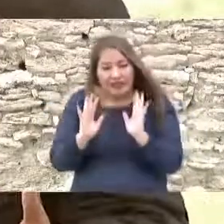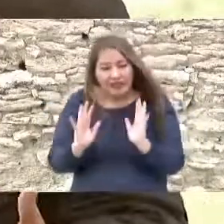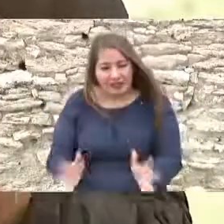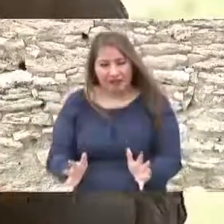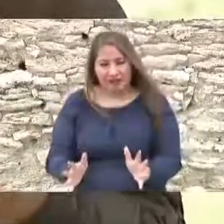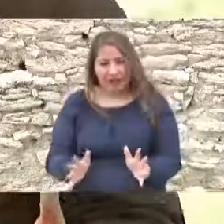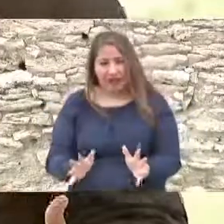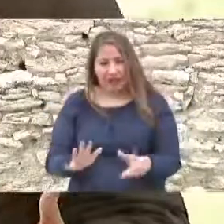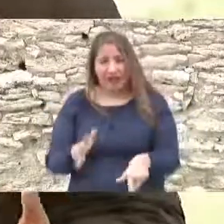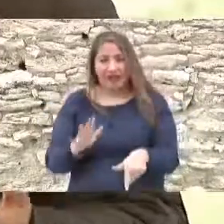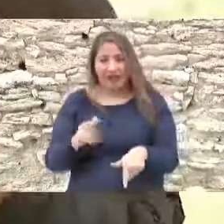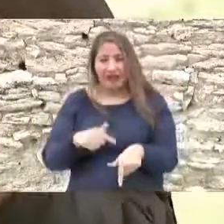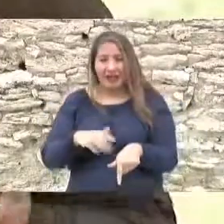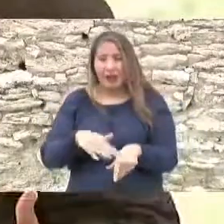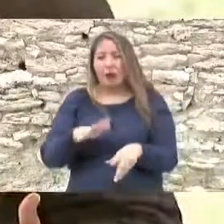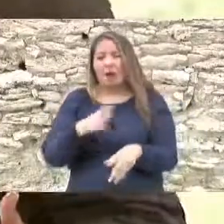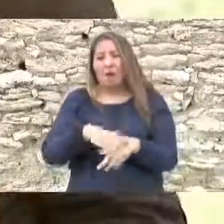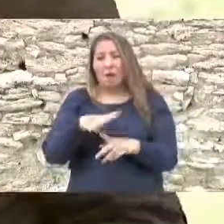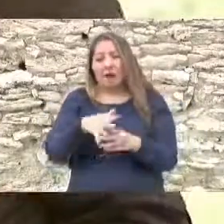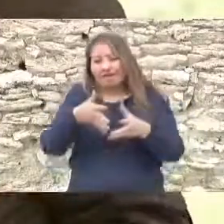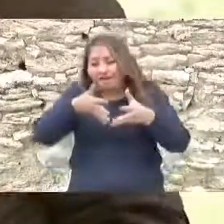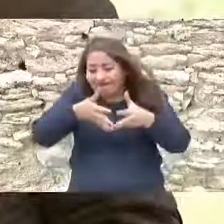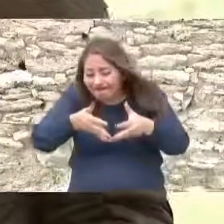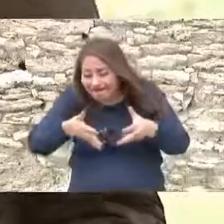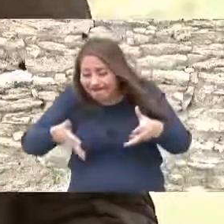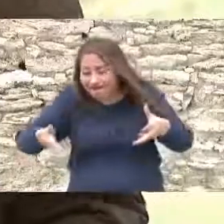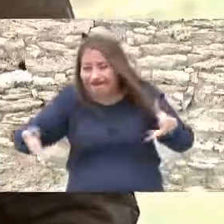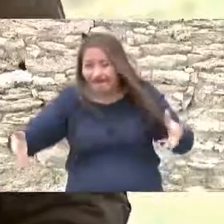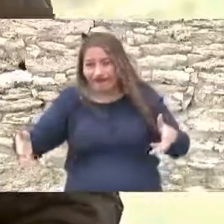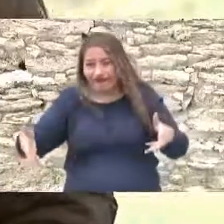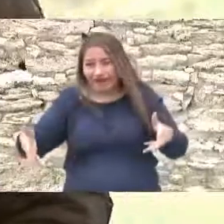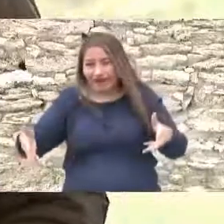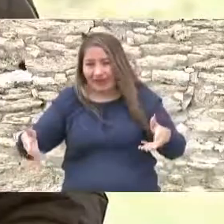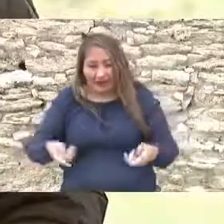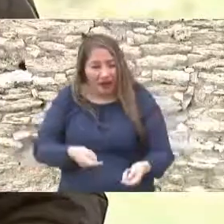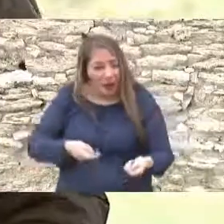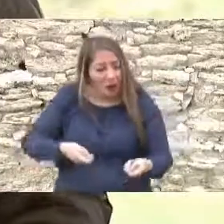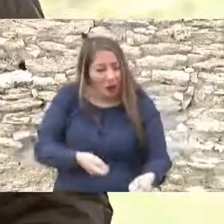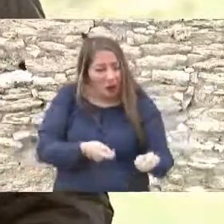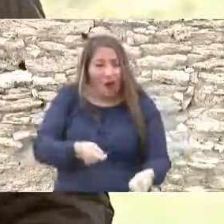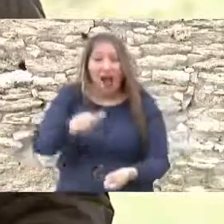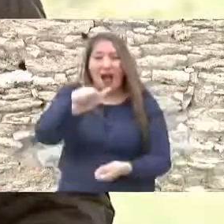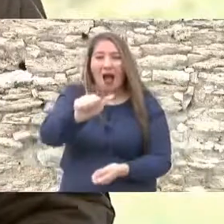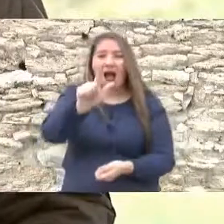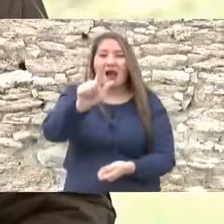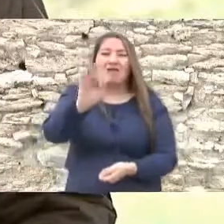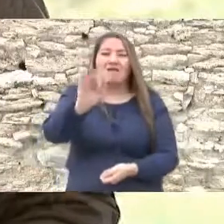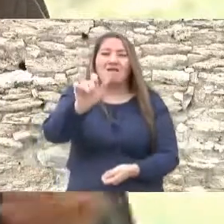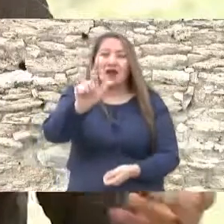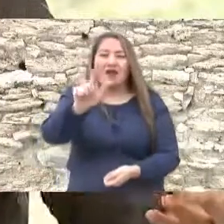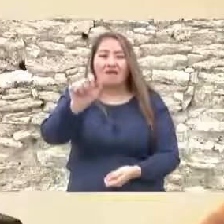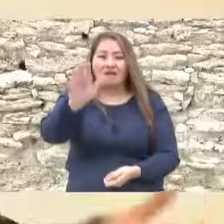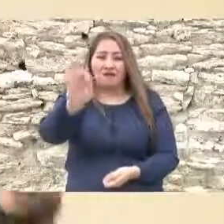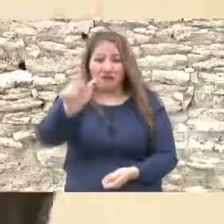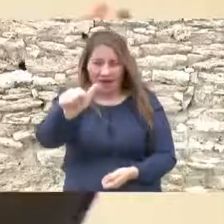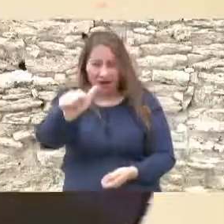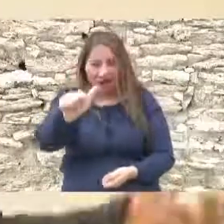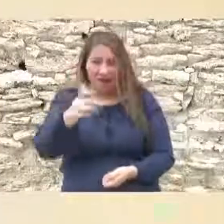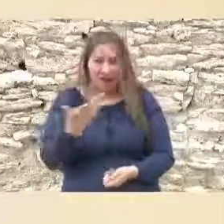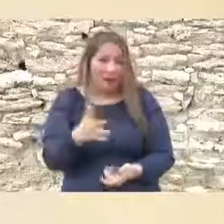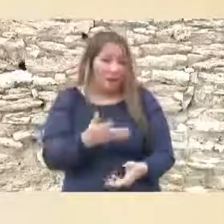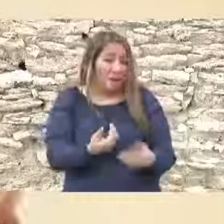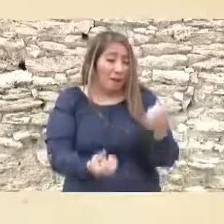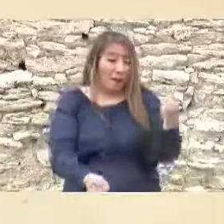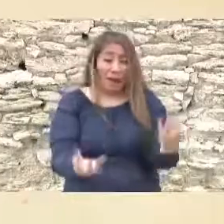seguir ampliando las áreas de cultivo de alfalfa porque significan